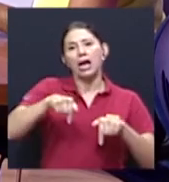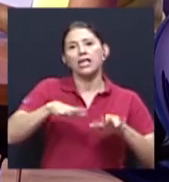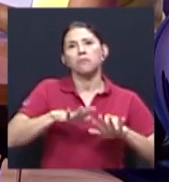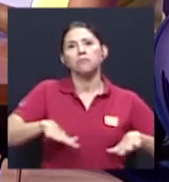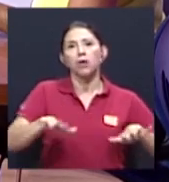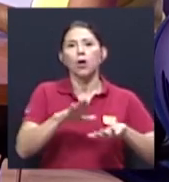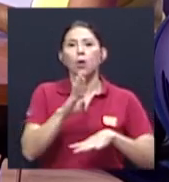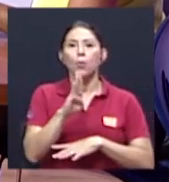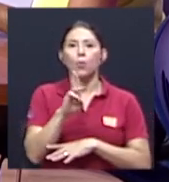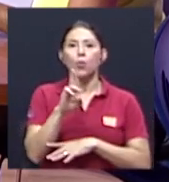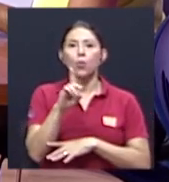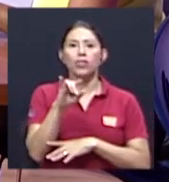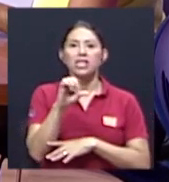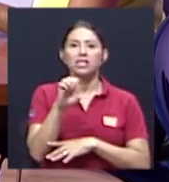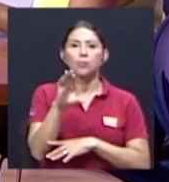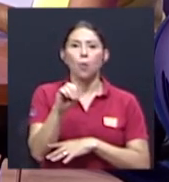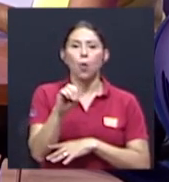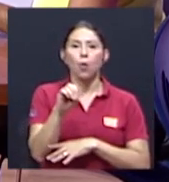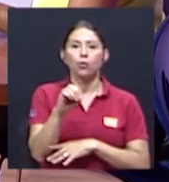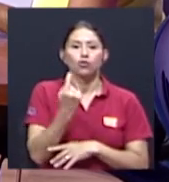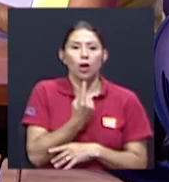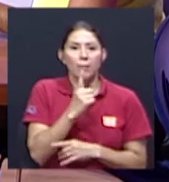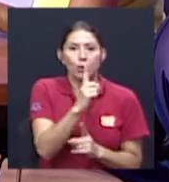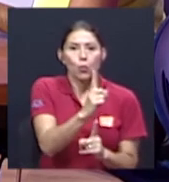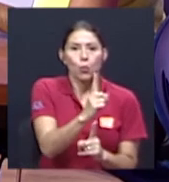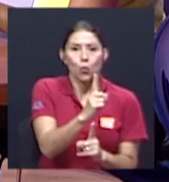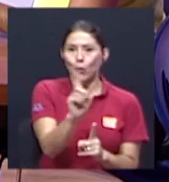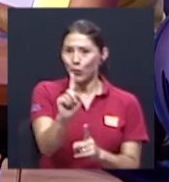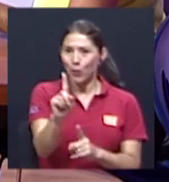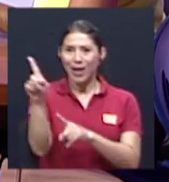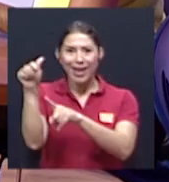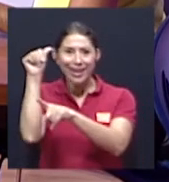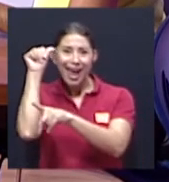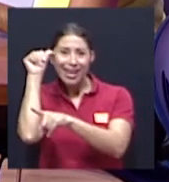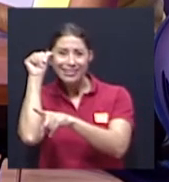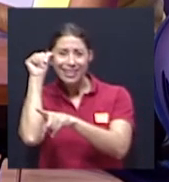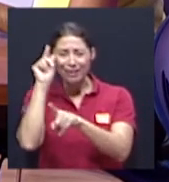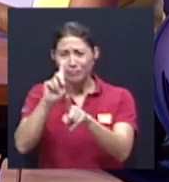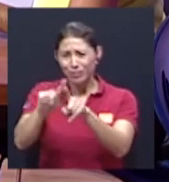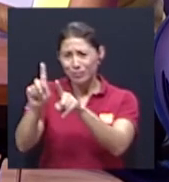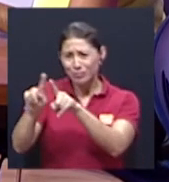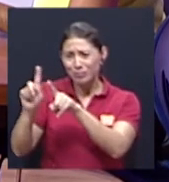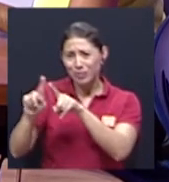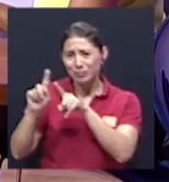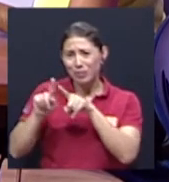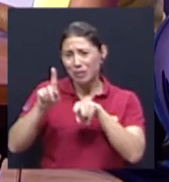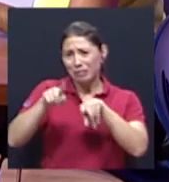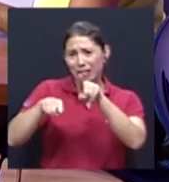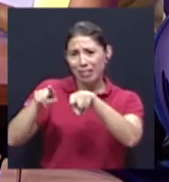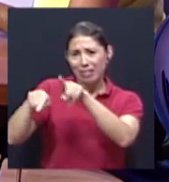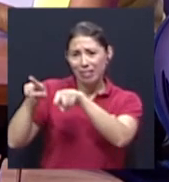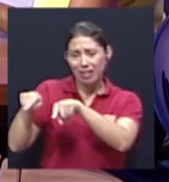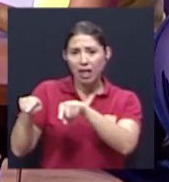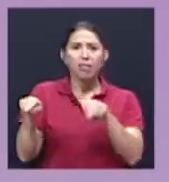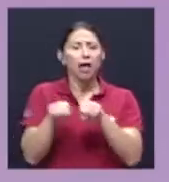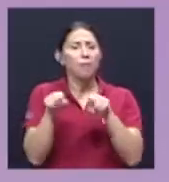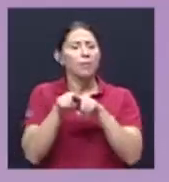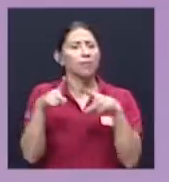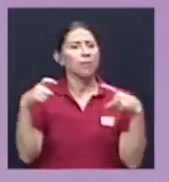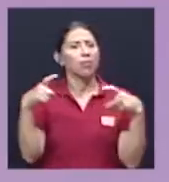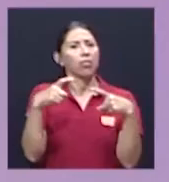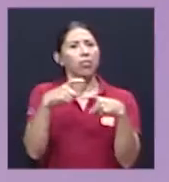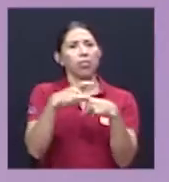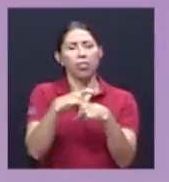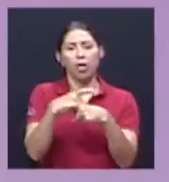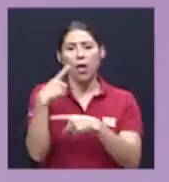que es solo un budismo allá el budismo es bastante diverso y también cada vez más complejo porque hay